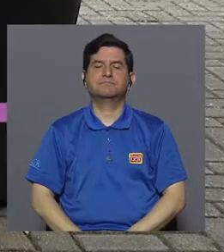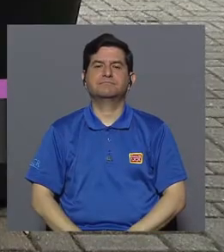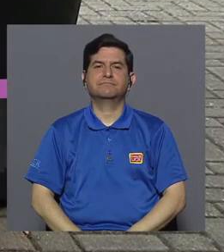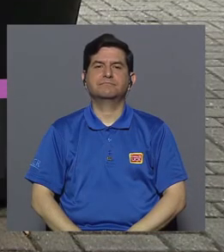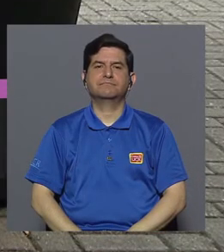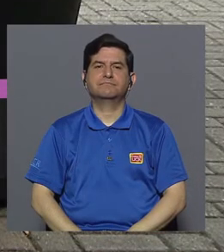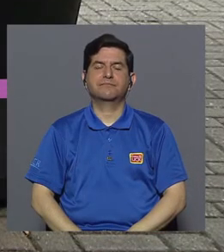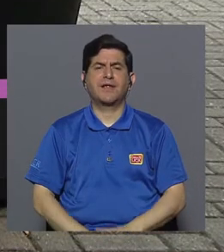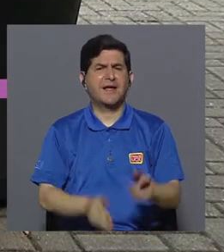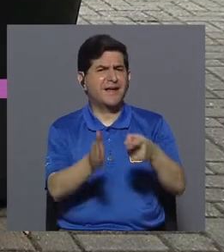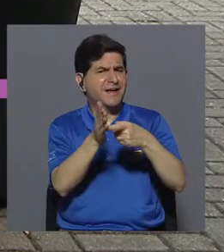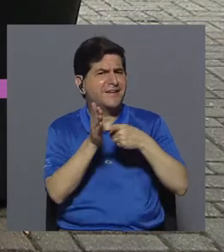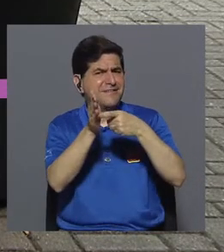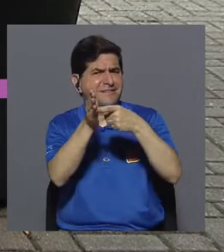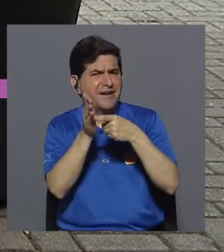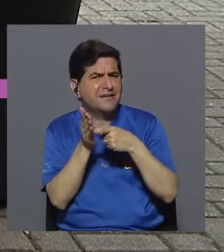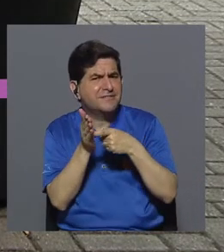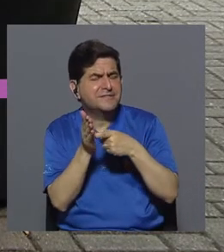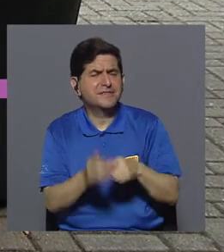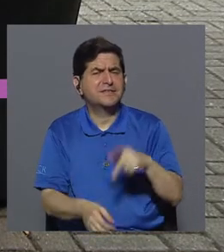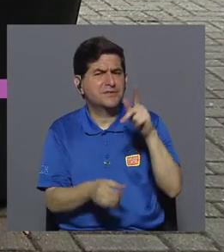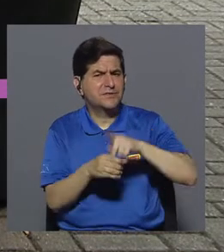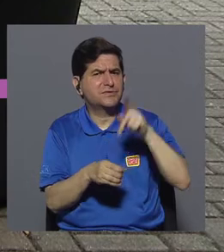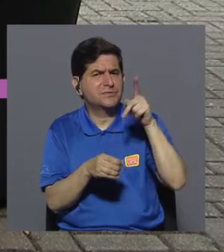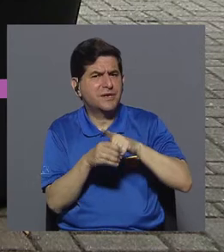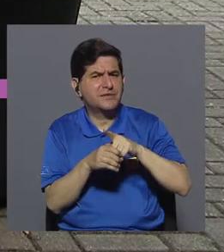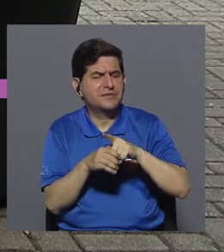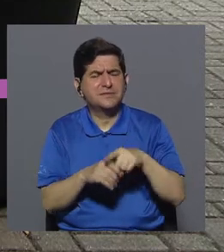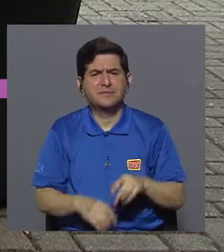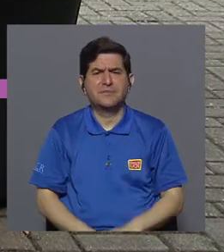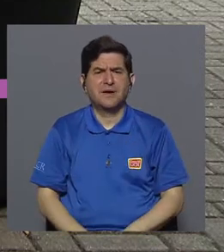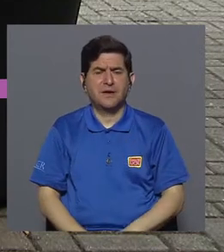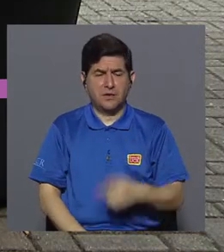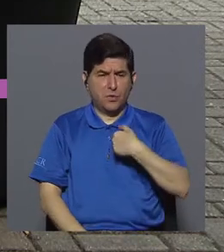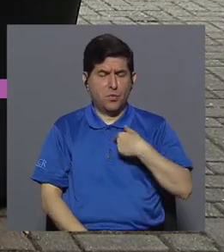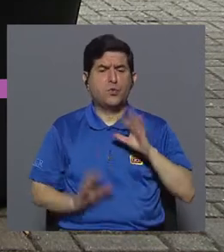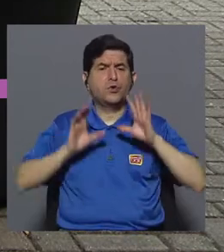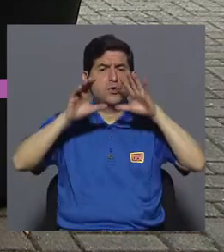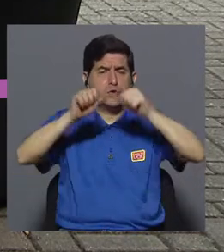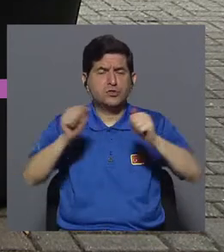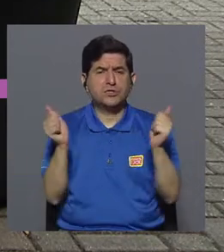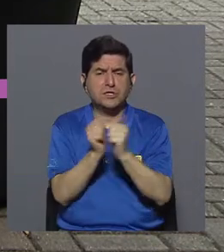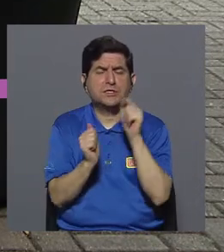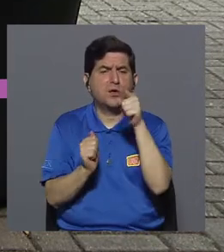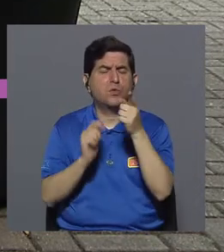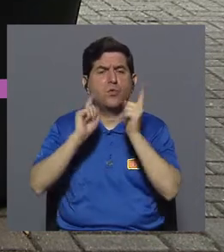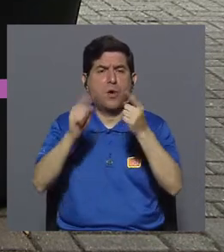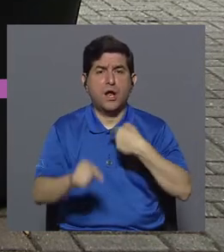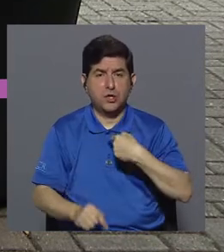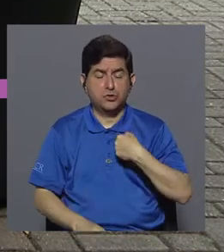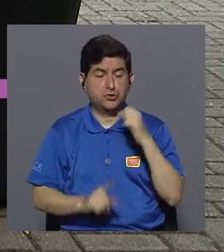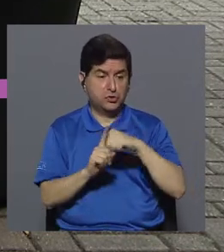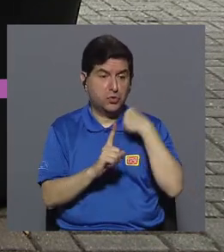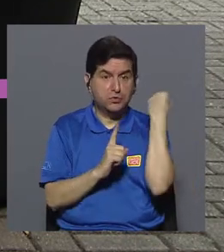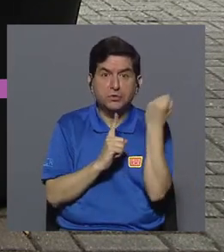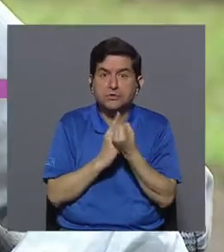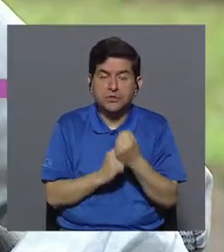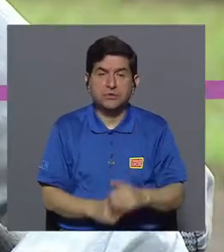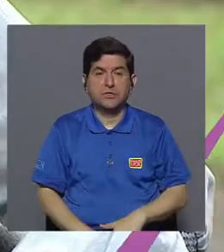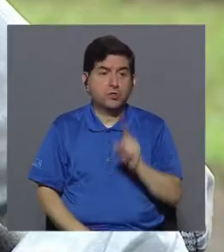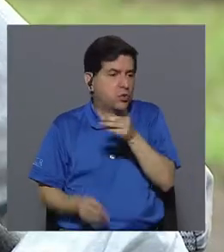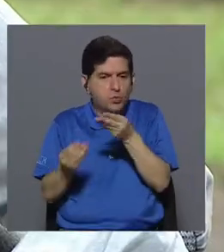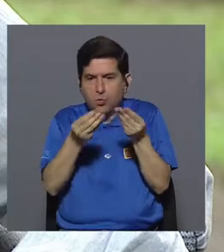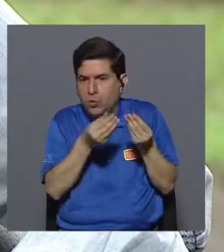Mariela, ¿cuáles son los requisitos para participar, o sea, para hacer una cita con ustedes? O yo tengo alguna situación